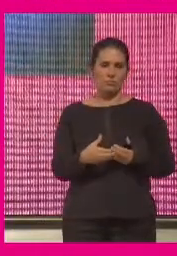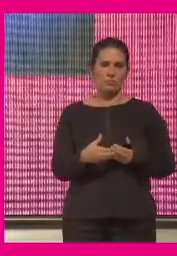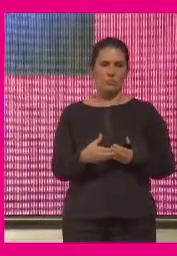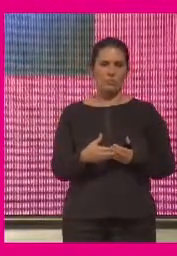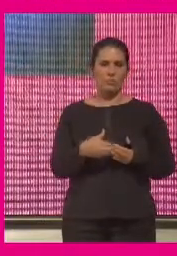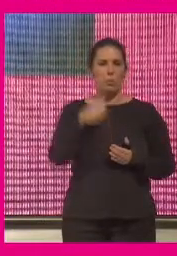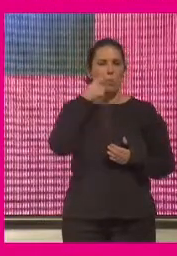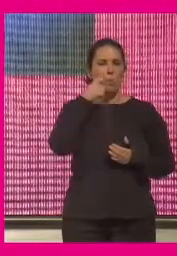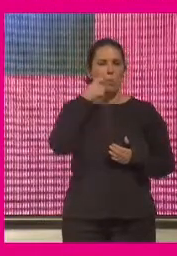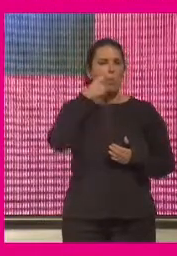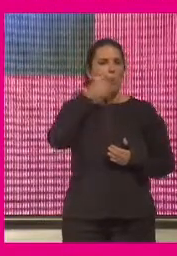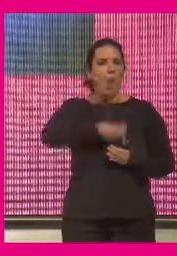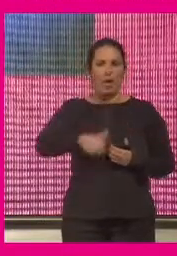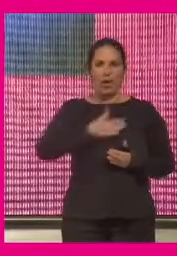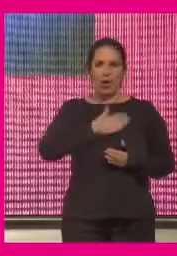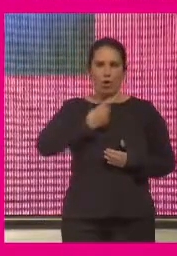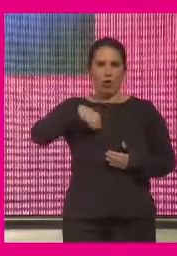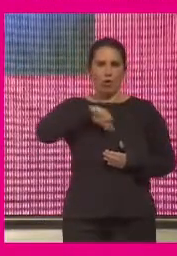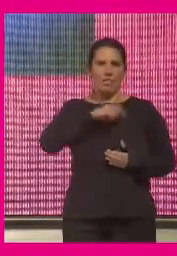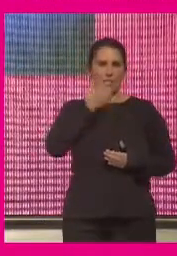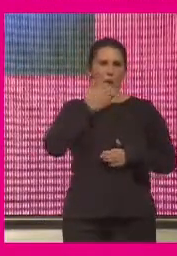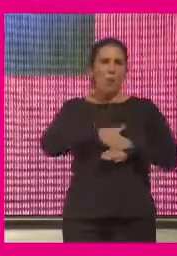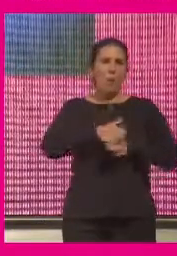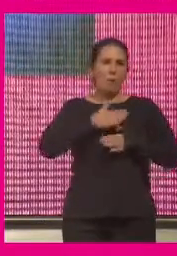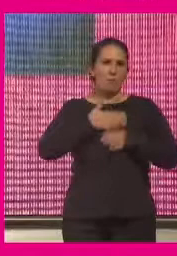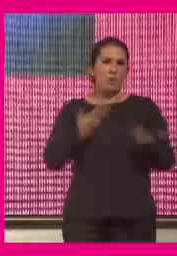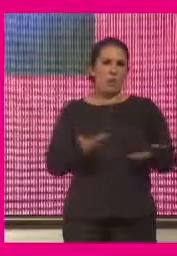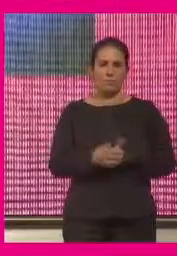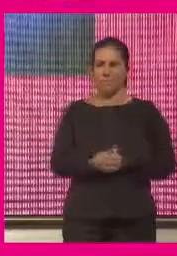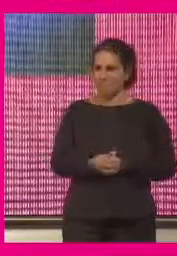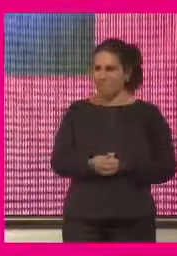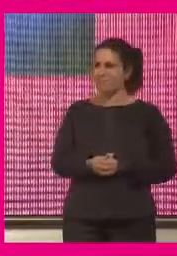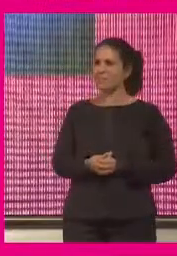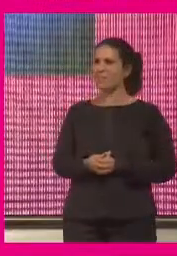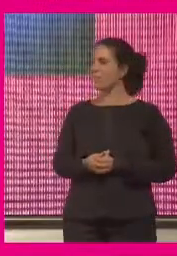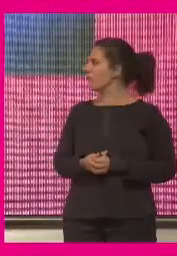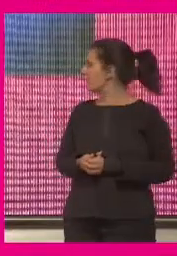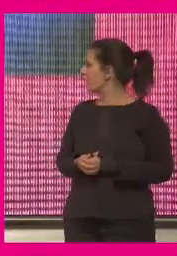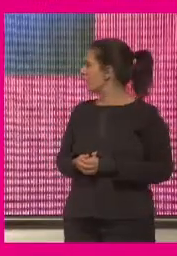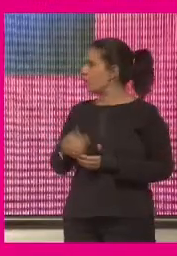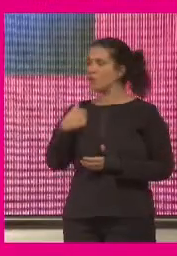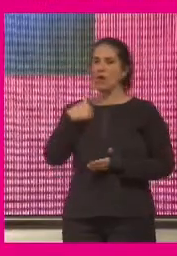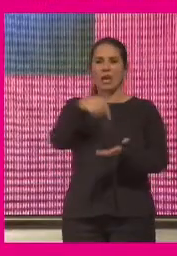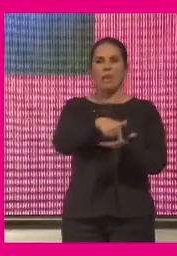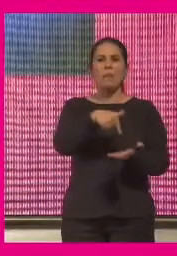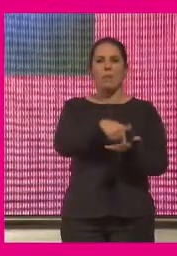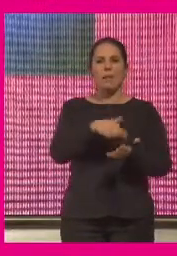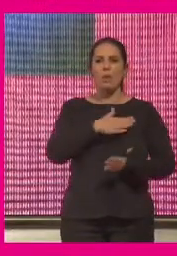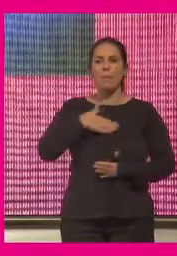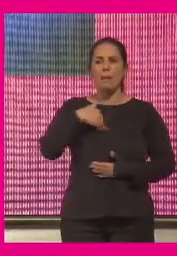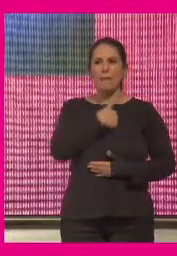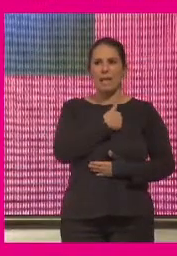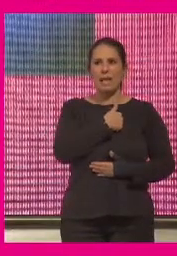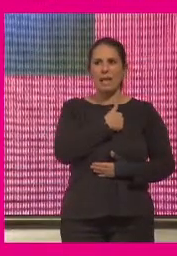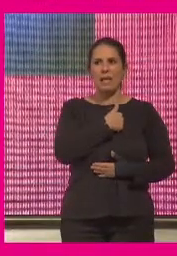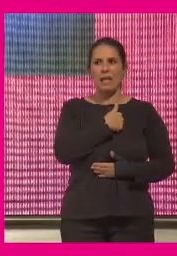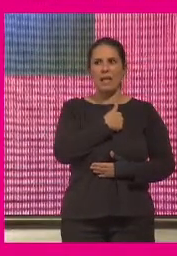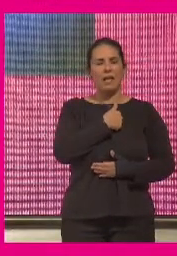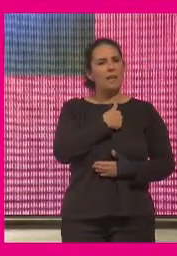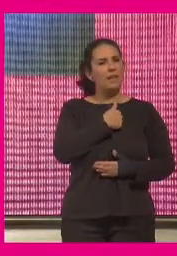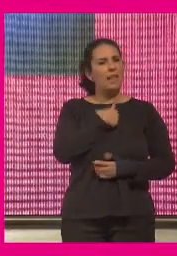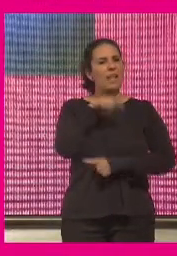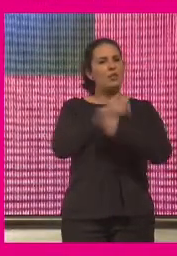poco biológico yo creo que ahí lo dejo muchísimas gracias Carmen yo reivindicaría el papel tan importante que el